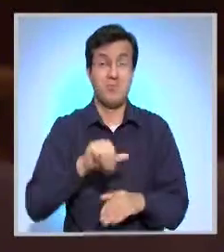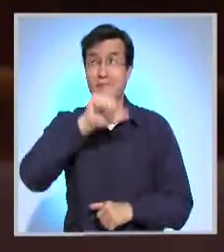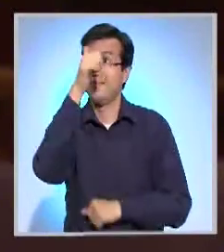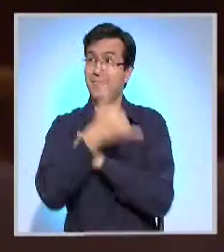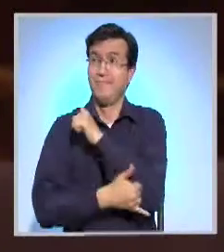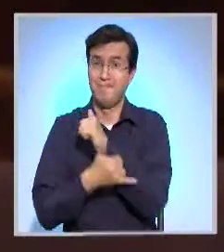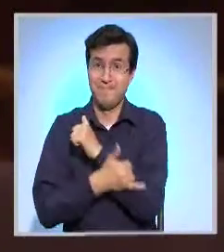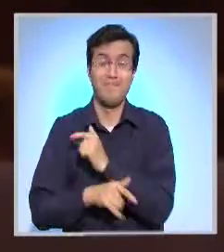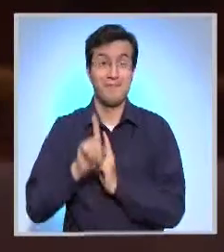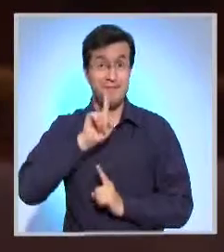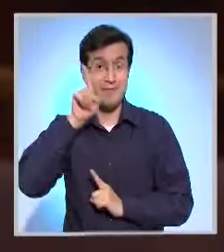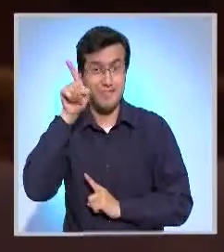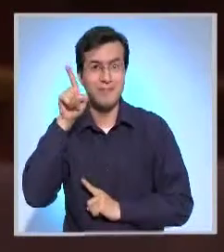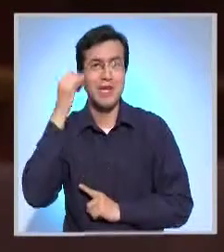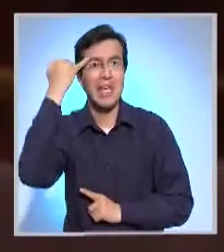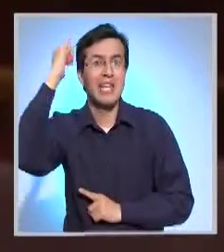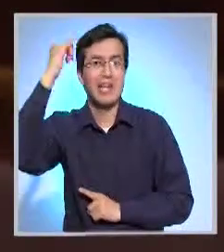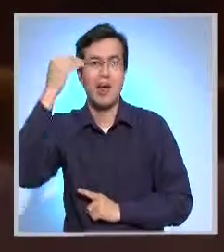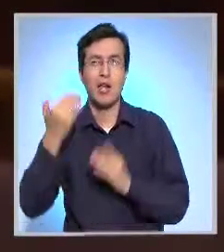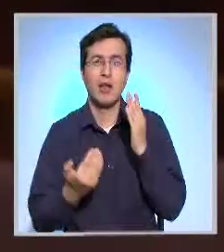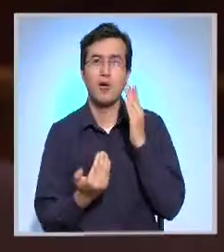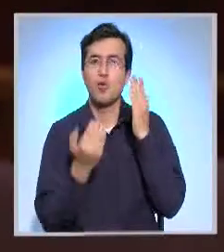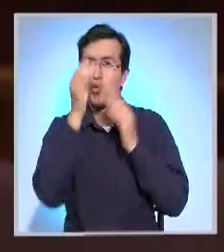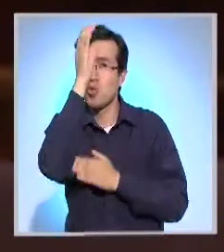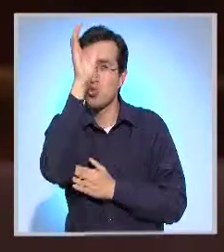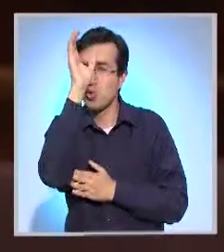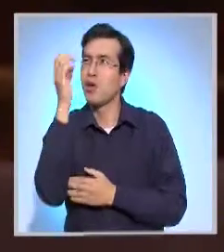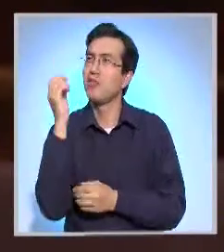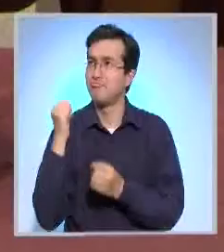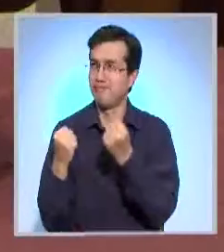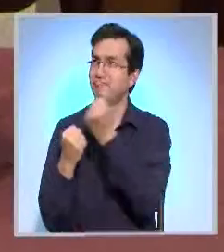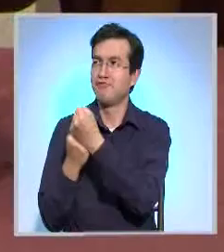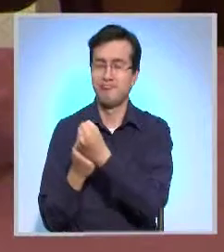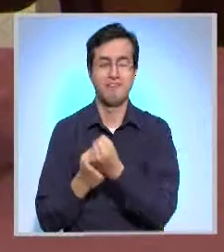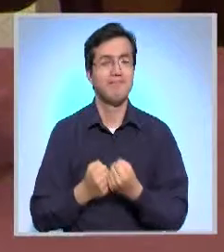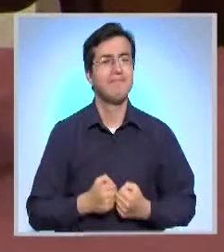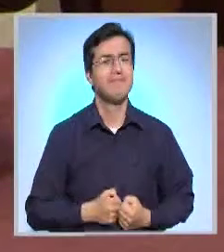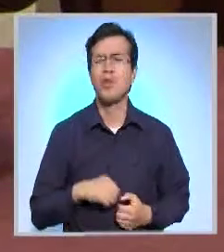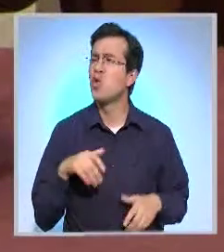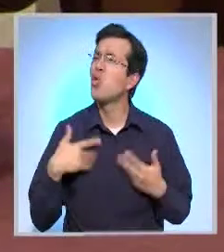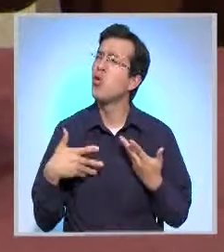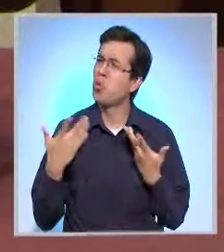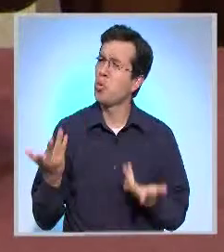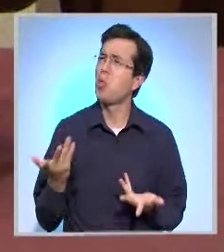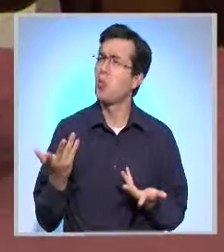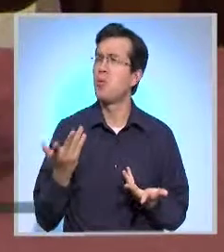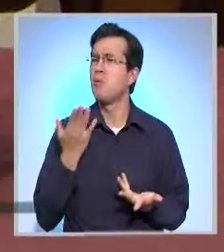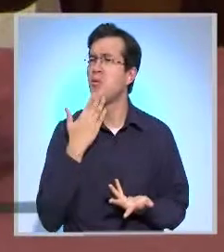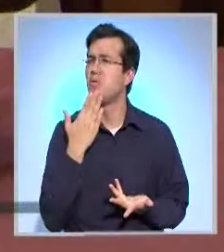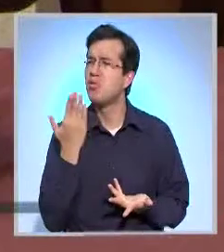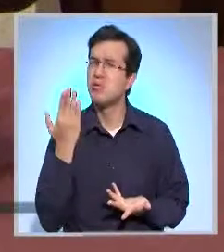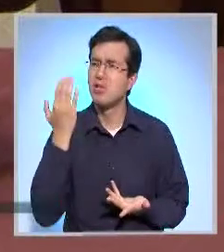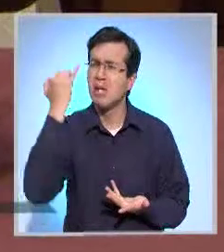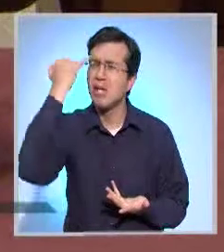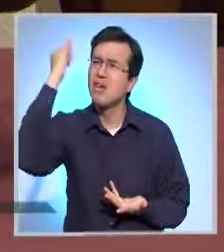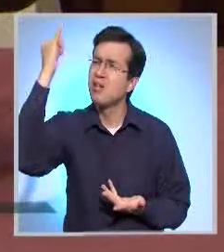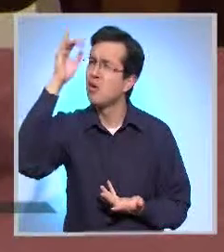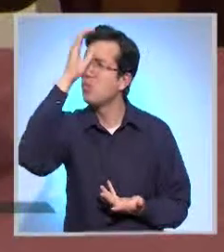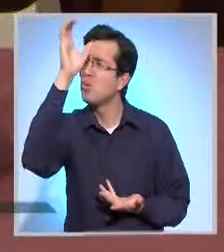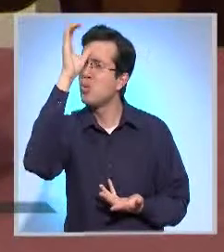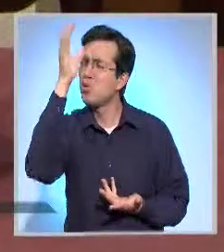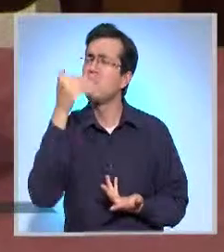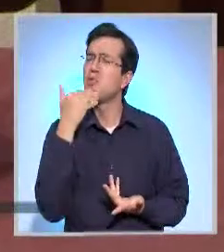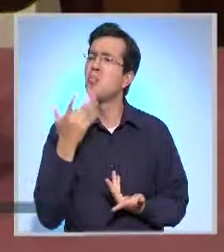respaldo del Estado en sus iniciativas culturales. ¿Cómo se evidencian precisamente estas manifestaciones, estas iniciativas culturales